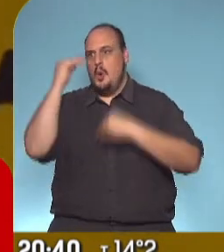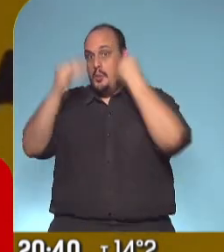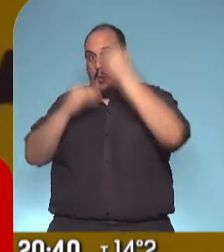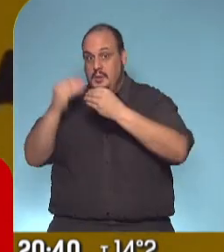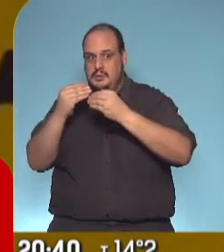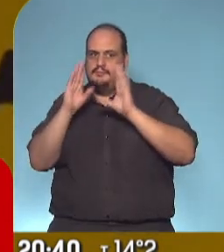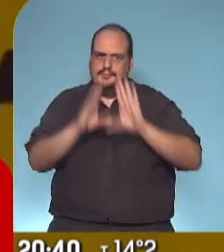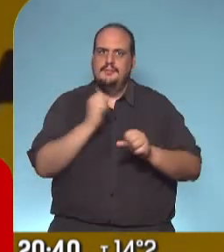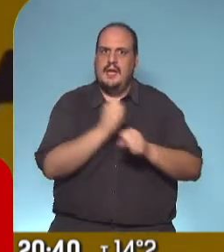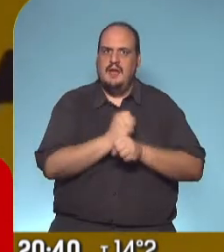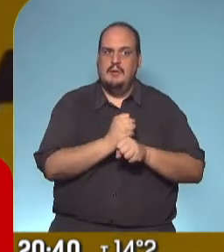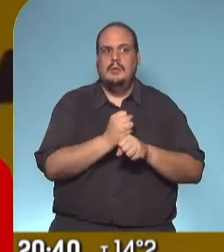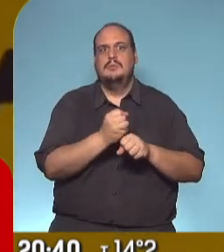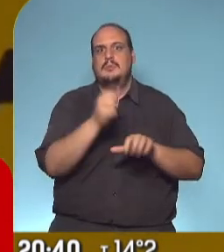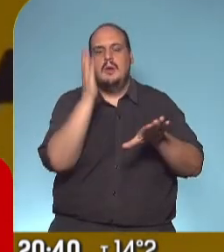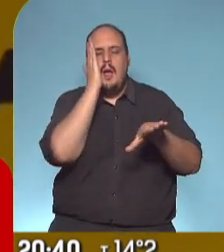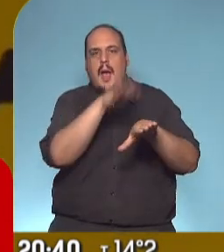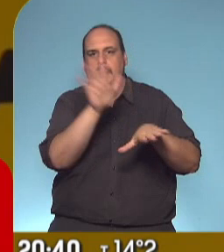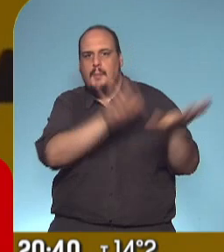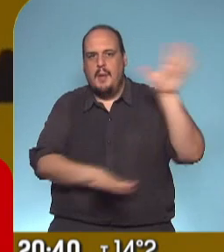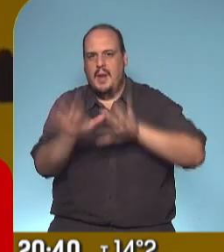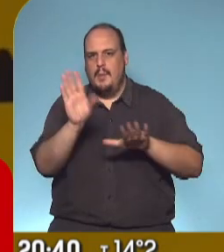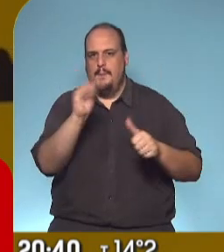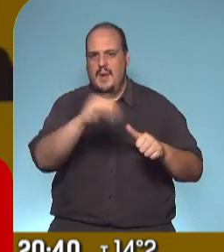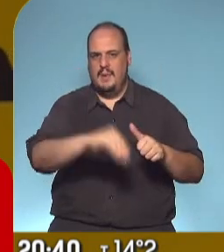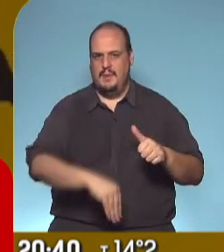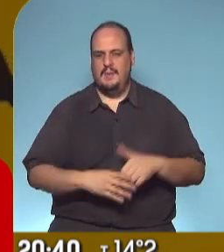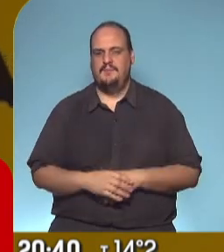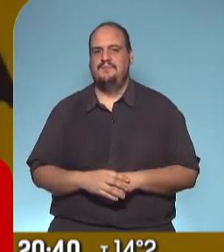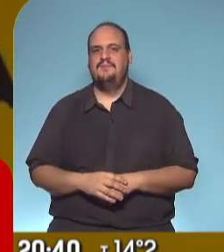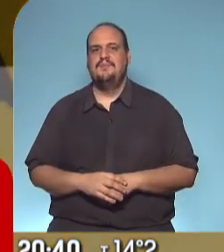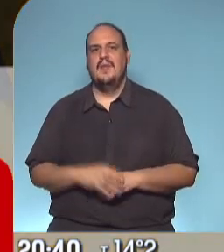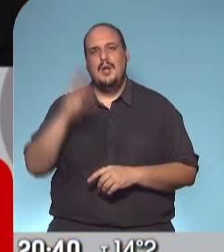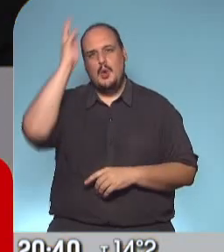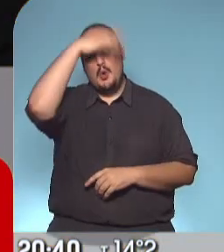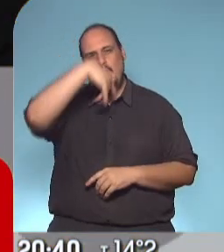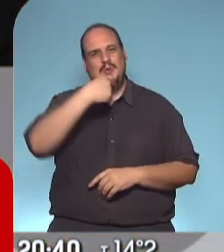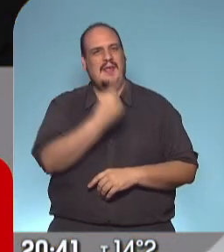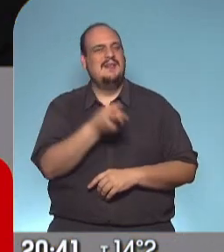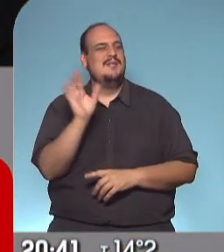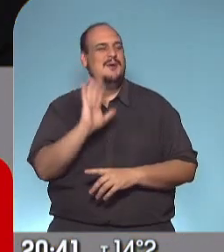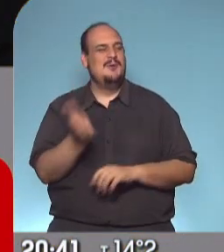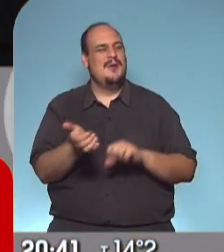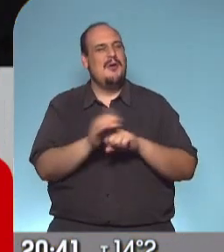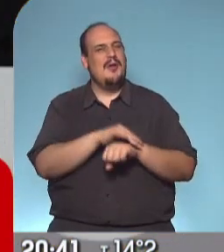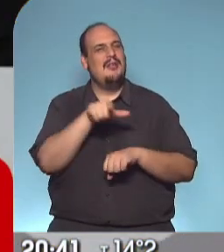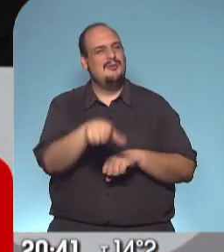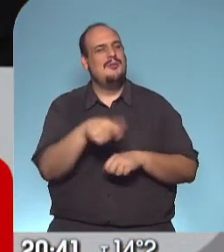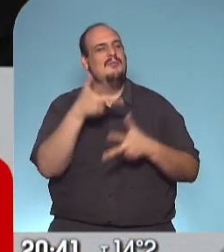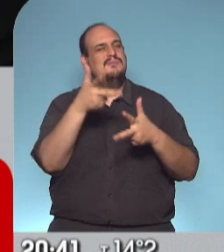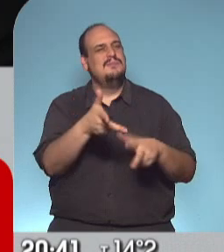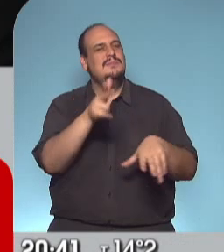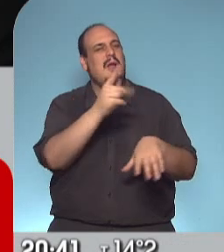actuamos y sumamos más camas. ¿Qué tal, Horacio? Bueno, en su llamado a la responsabilidad individual, hoy el presidente